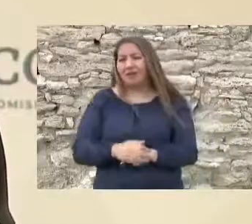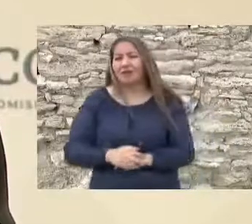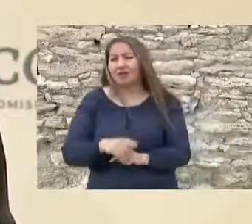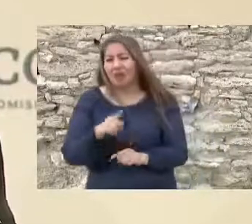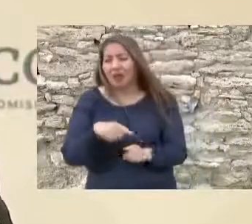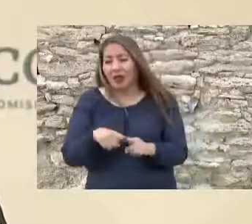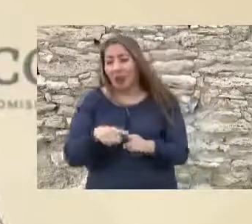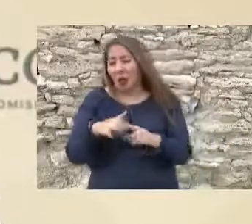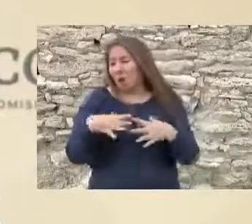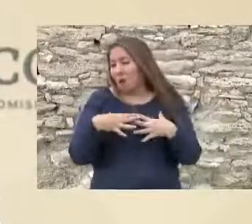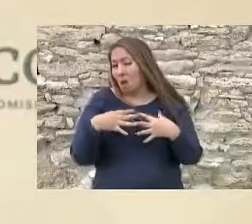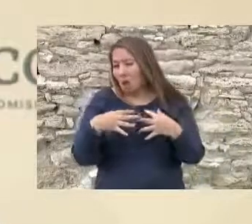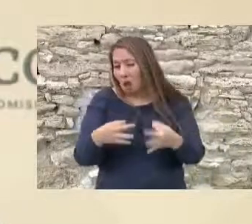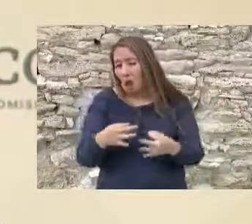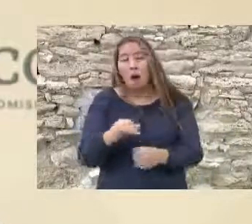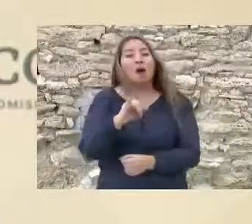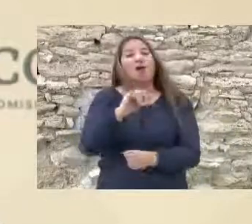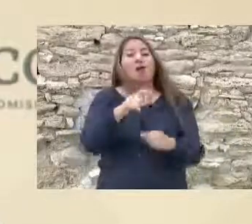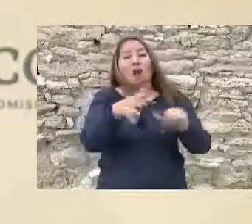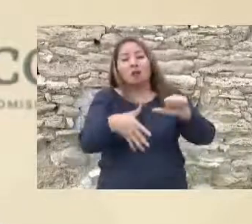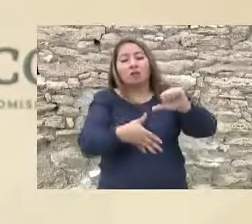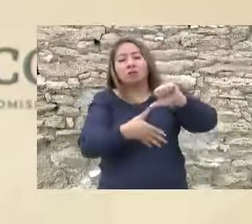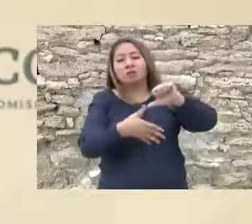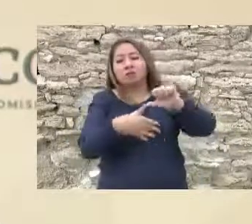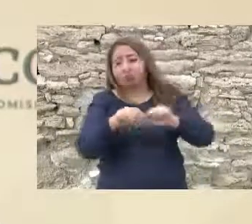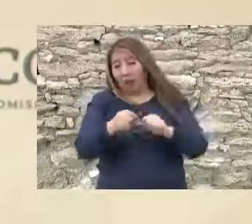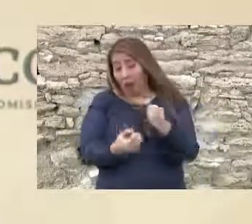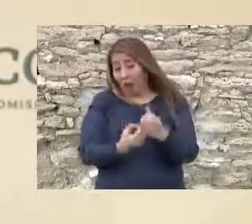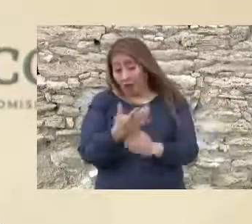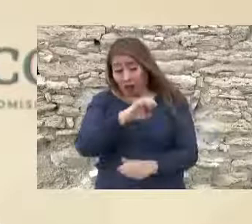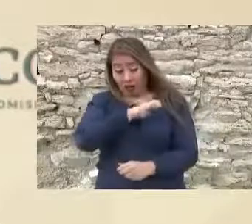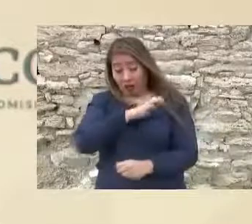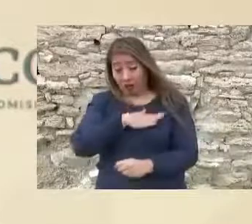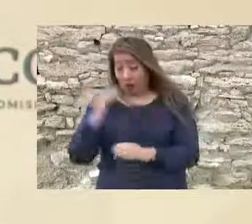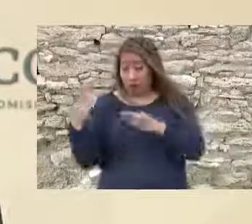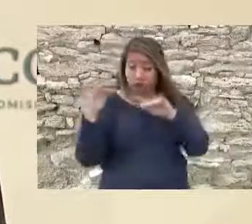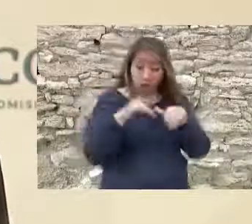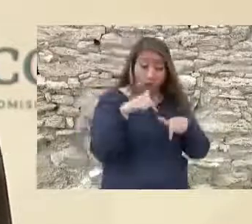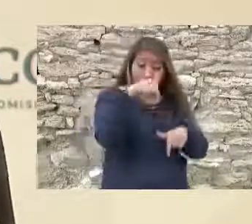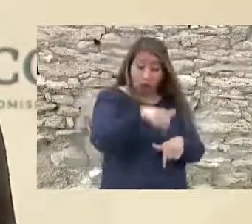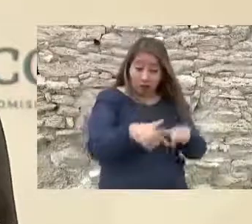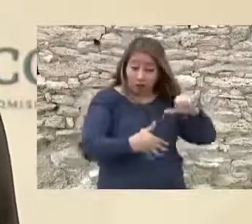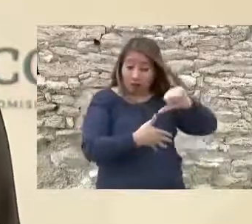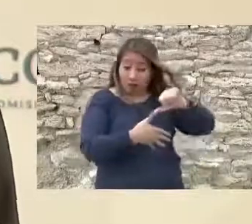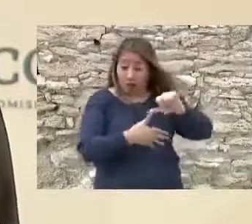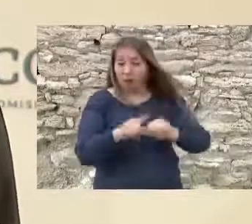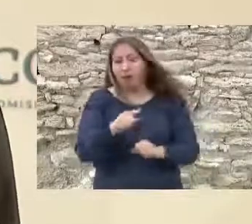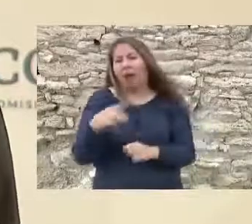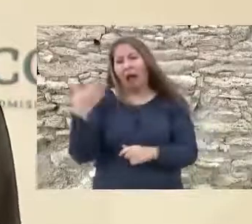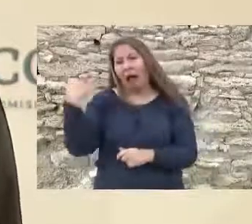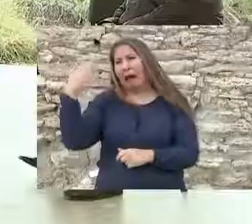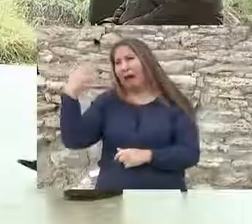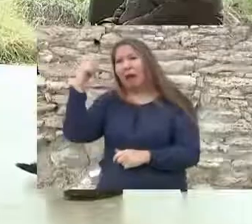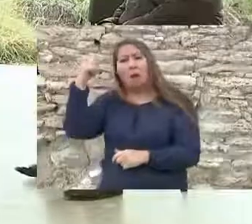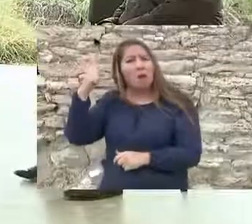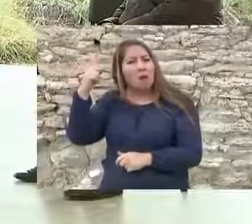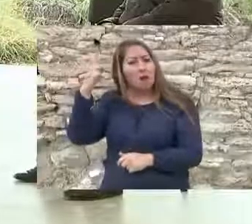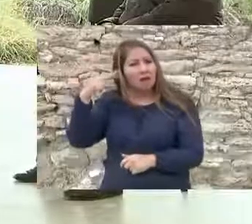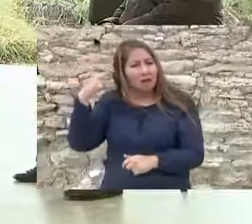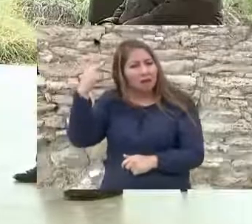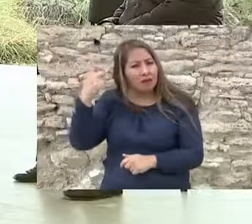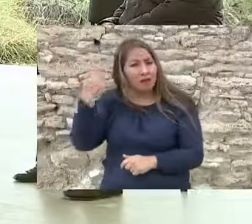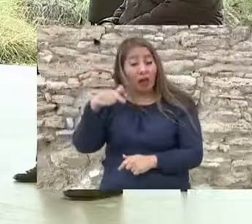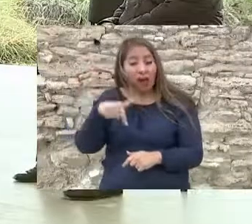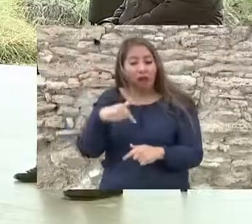de los conquistadores ibéricos durante la ocupación de la Nueva España. En tiempos virreinales se dieron varios intentos por